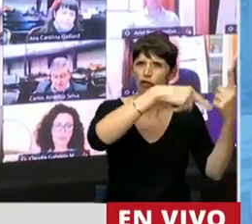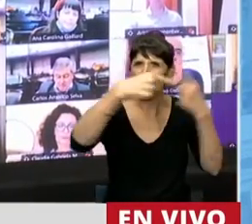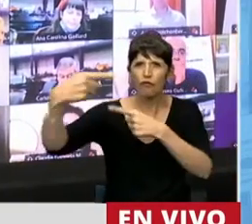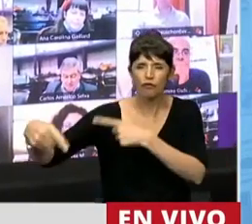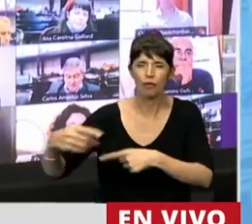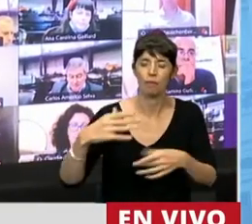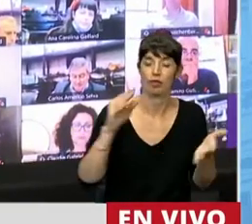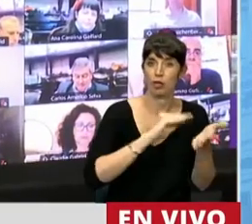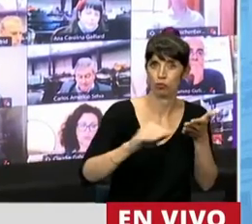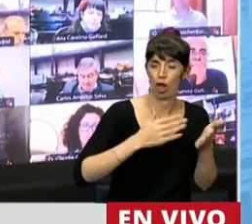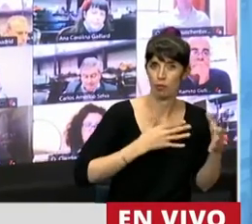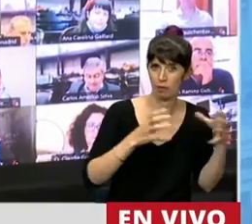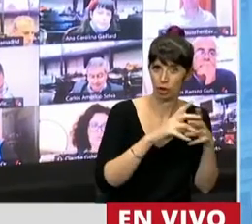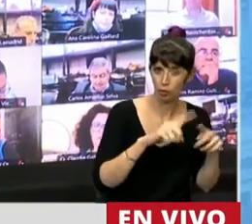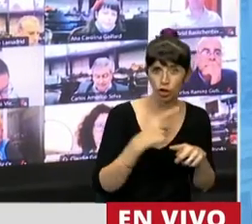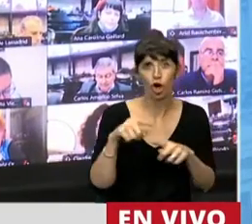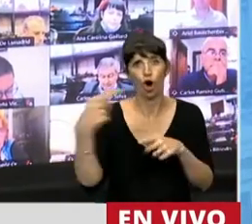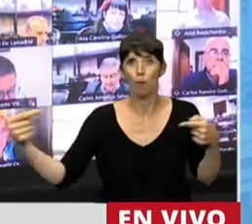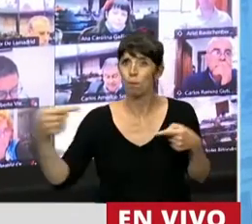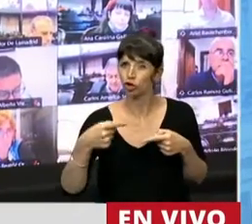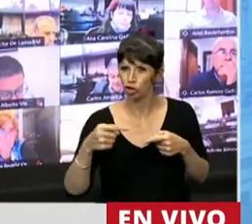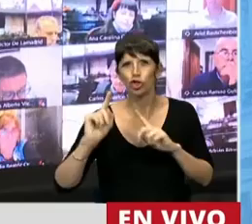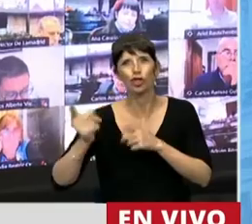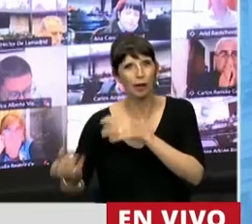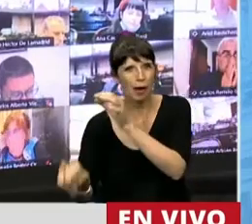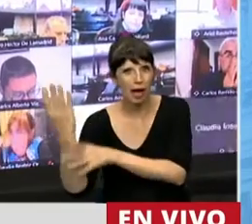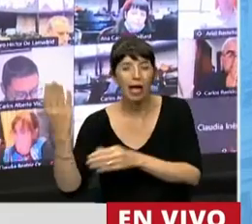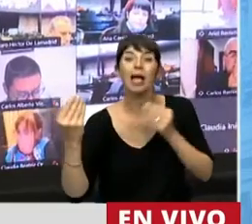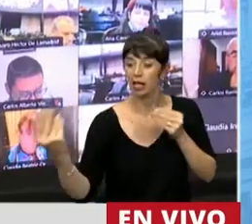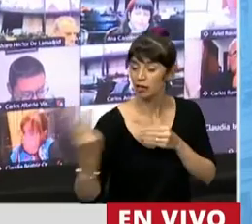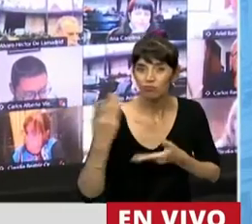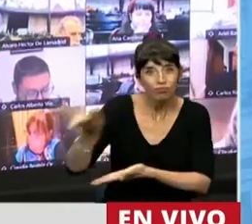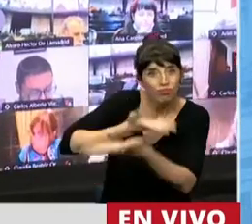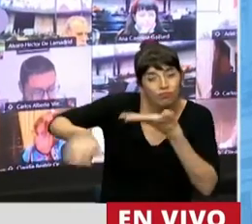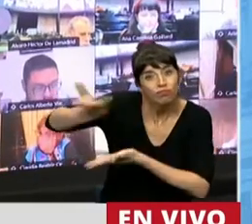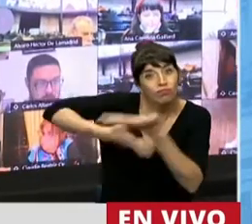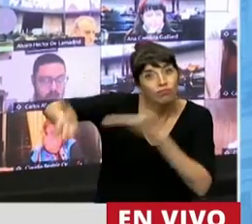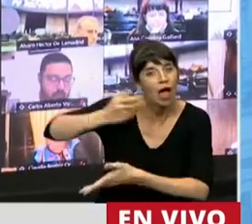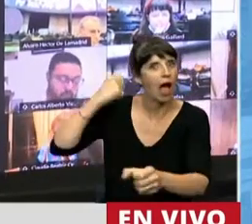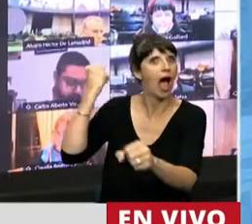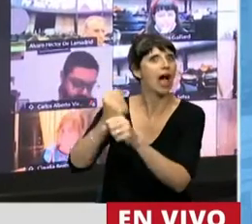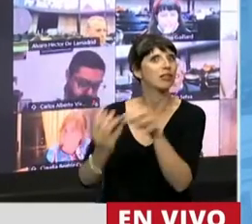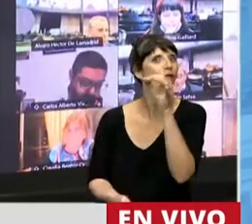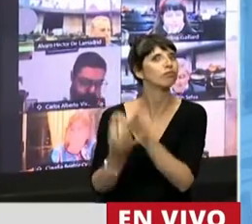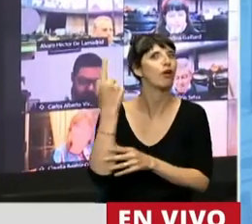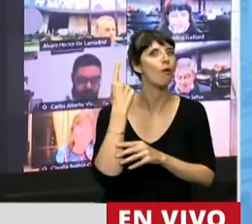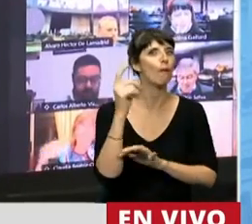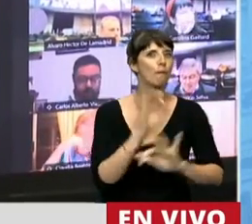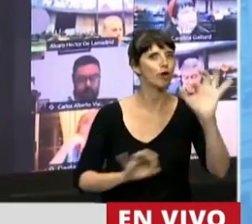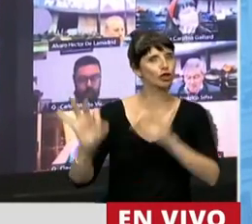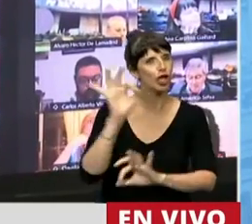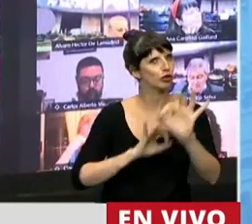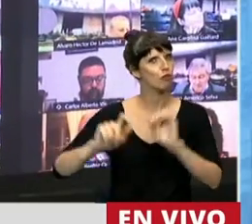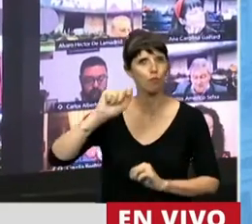en nuestros bloques y de bloques de la oposición, y que el trabajo de articulación y de debate fue interesantísimo, porque